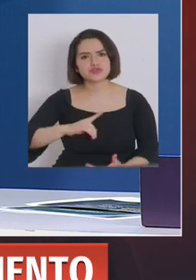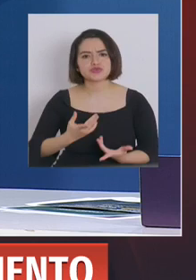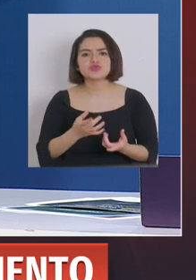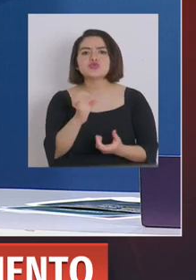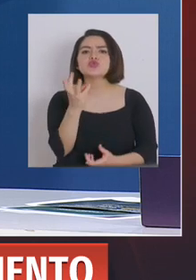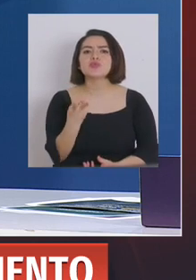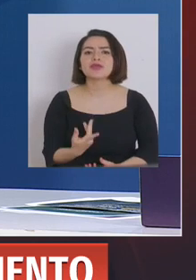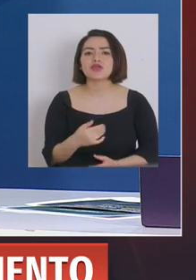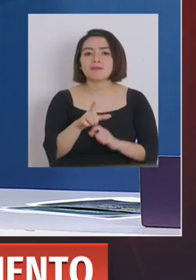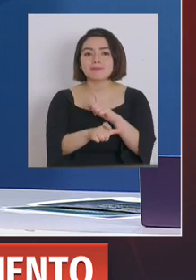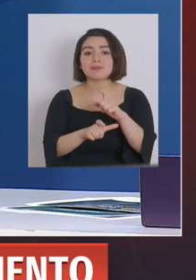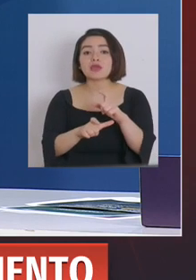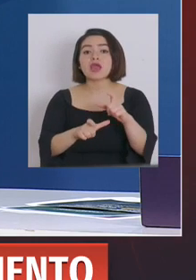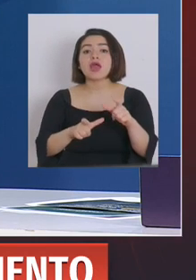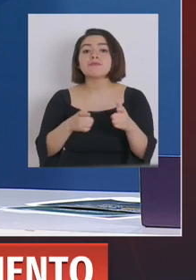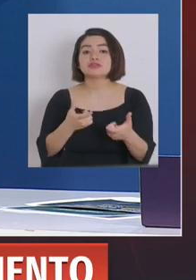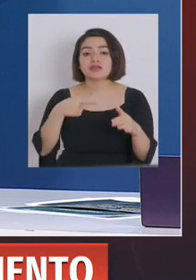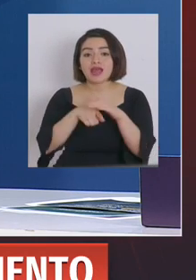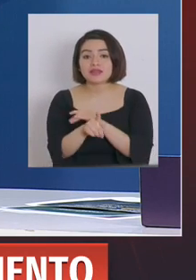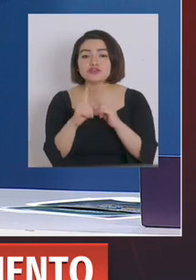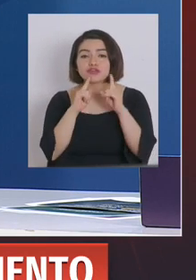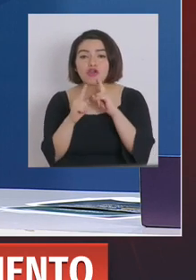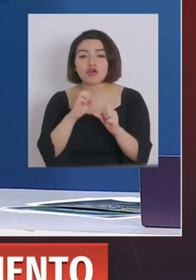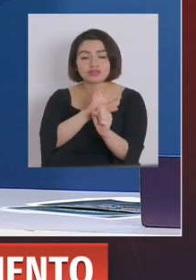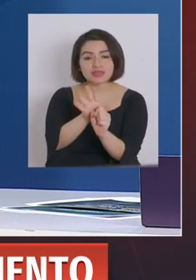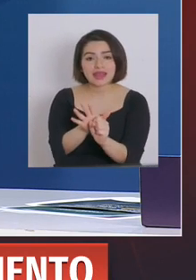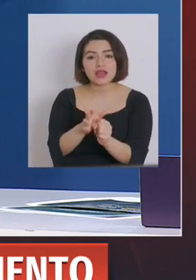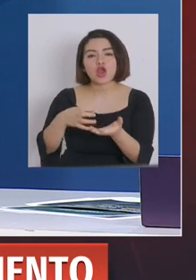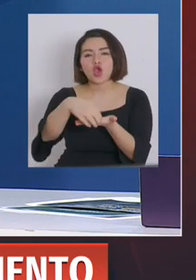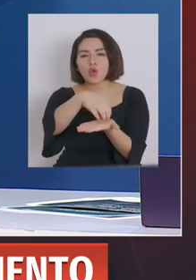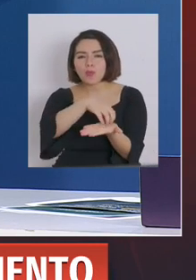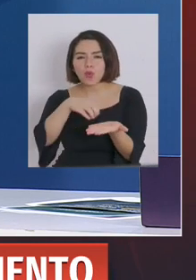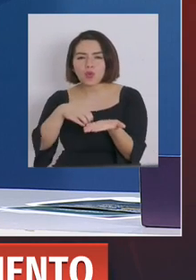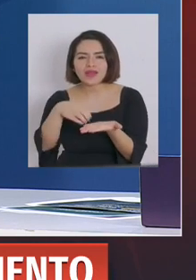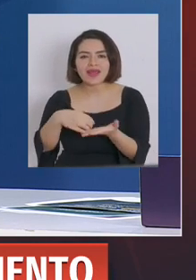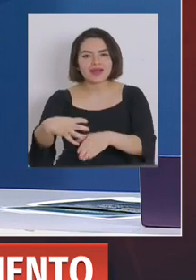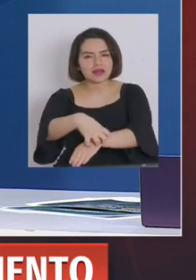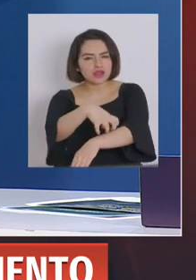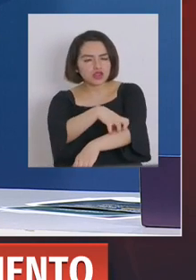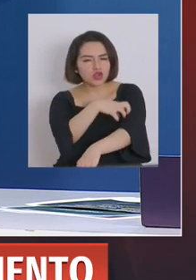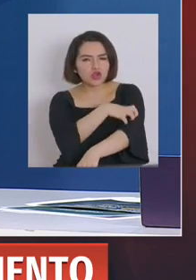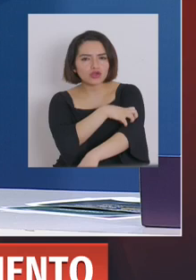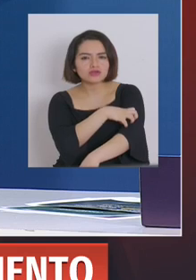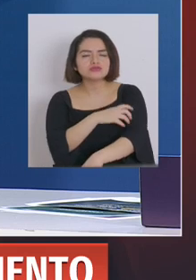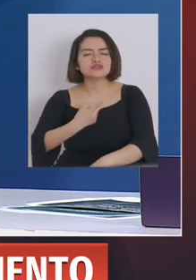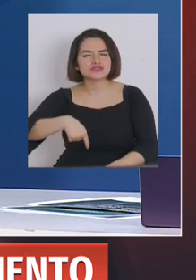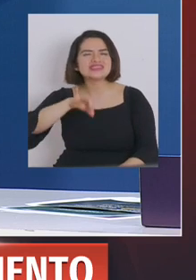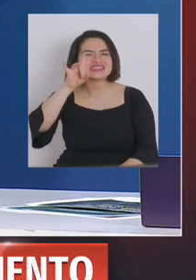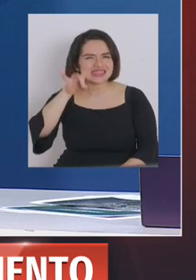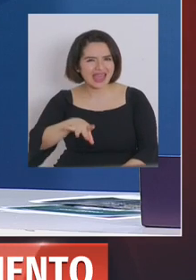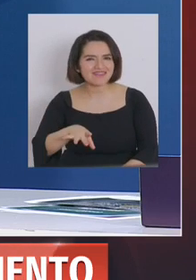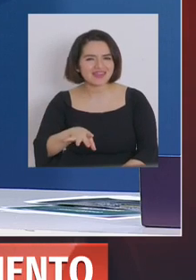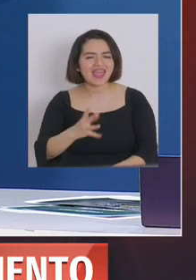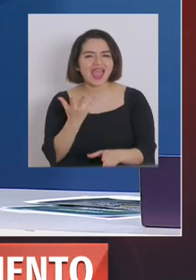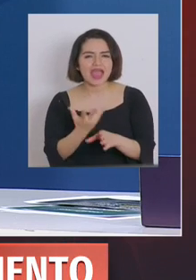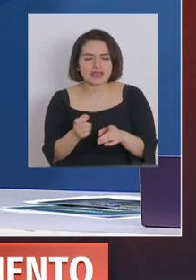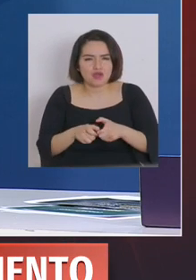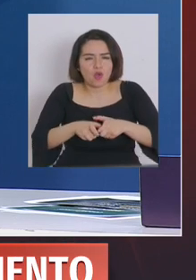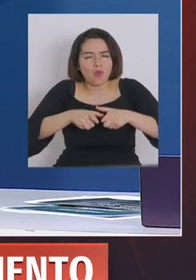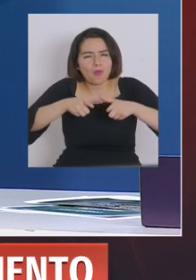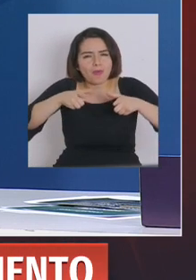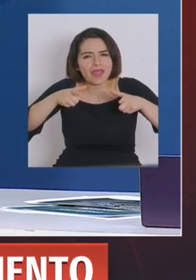residencias sanitarias, particularmente en aquellas comunas, en aquellas regiones donde sabemos que vamos a tener un aumento